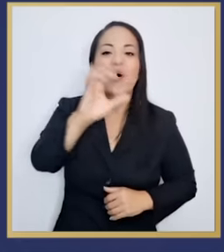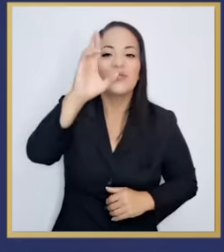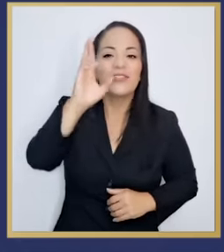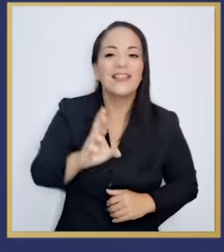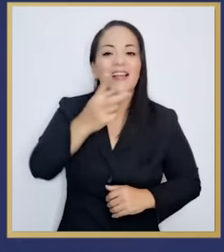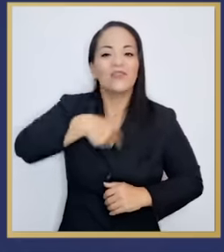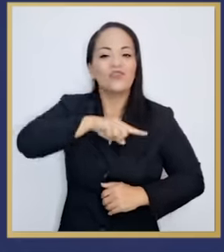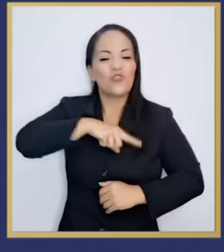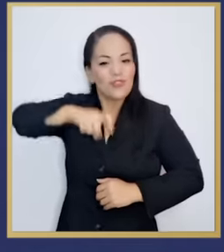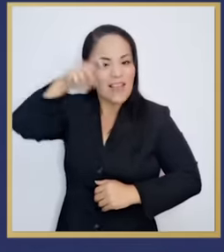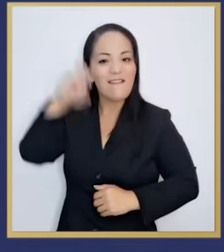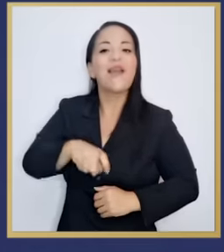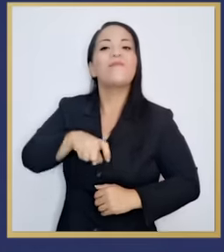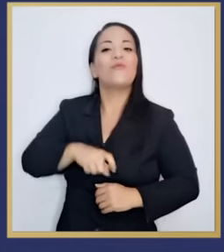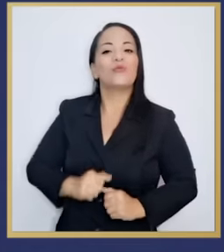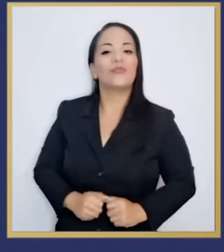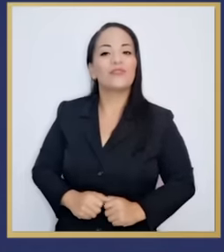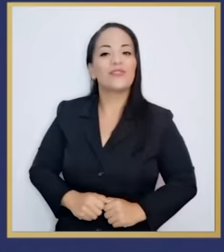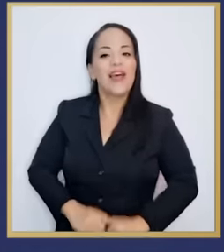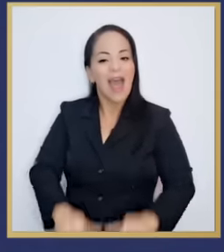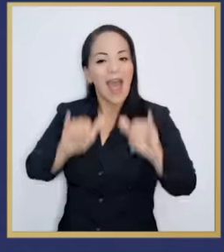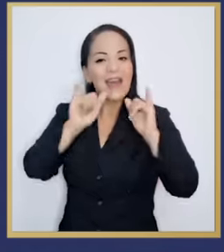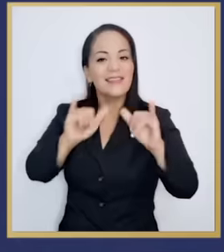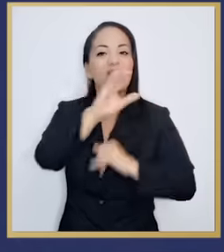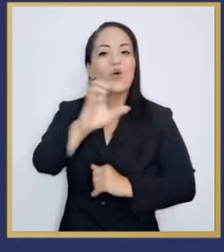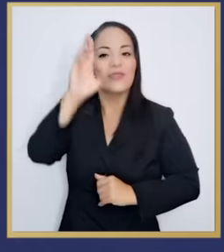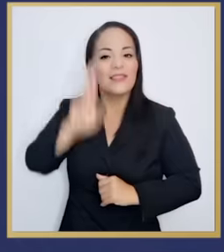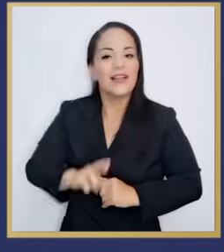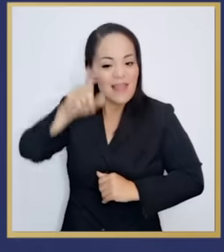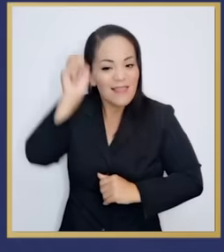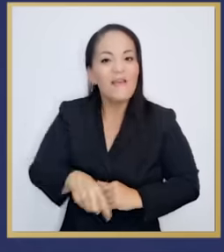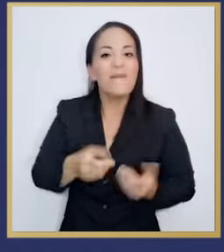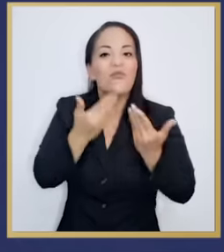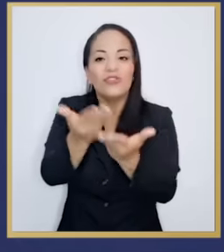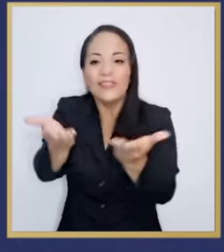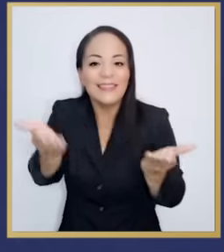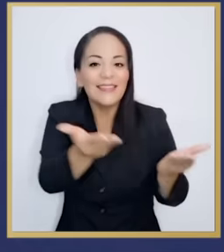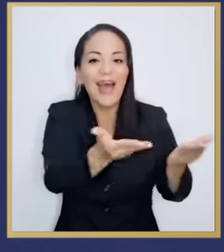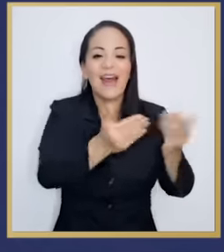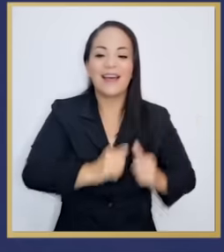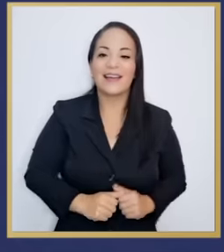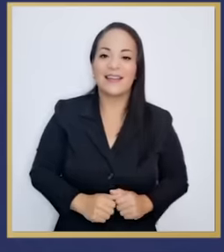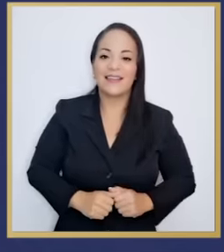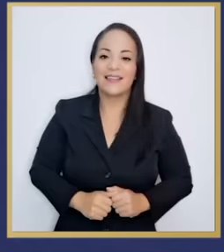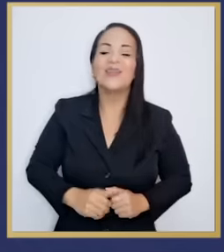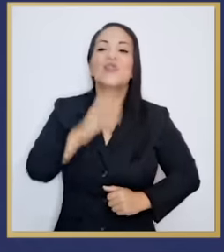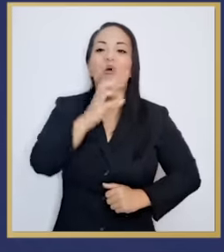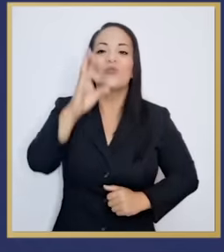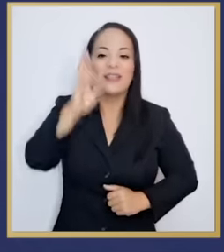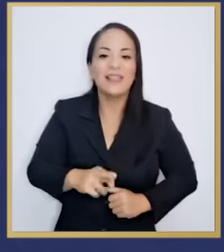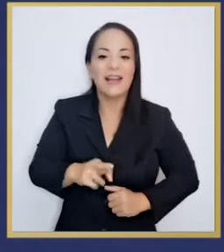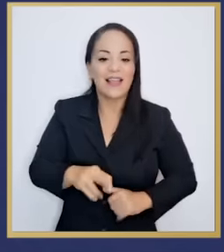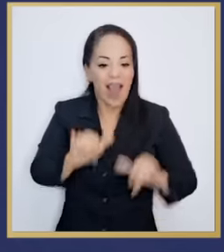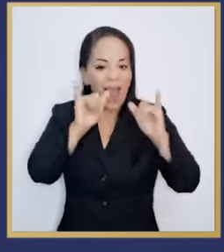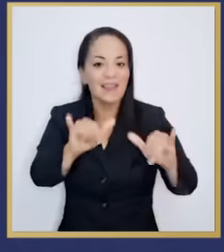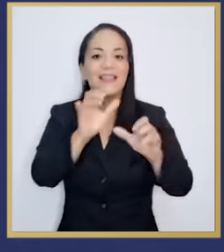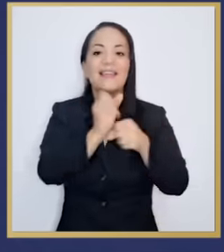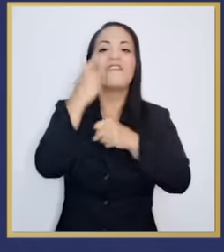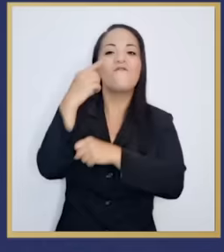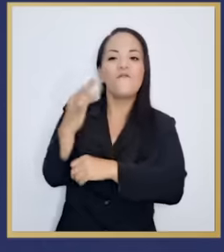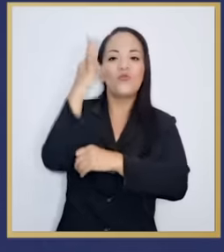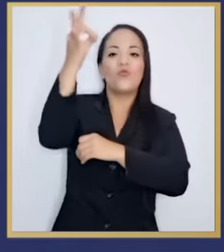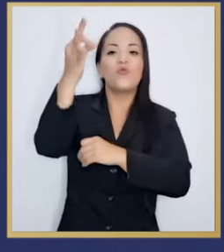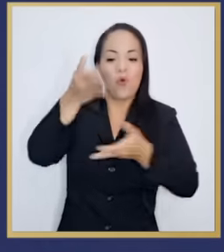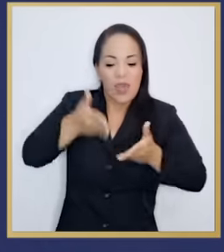debemos ser, es la Costa Rica que merecemos, la que le debemos dejar a nuestros hijos,